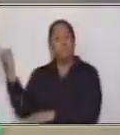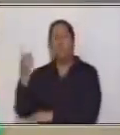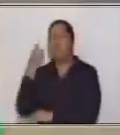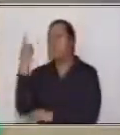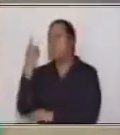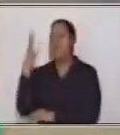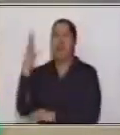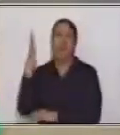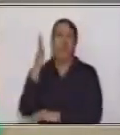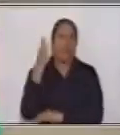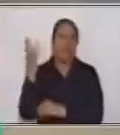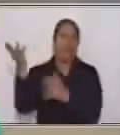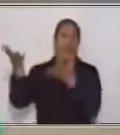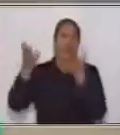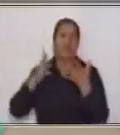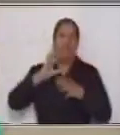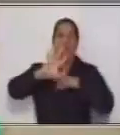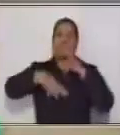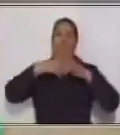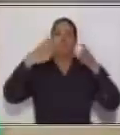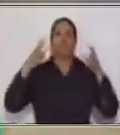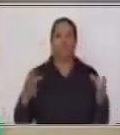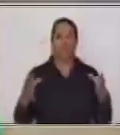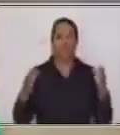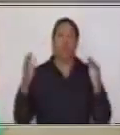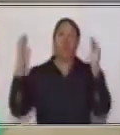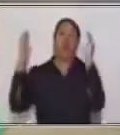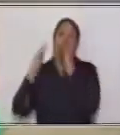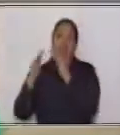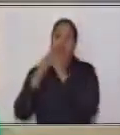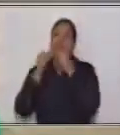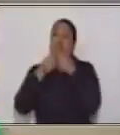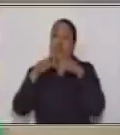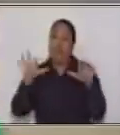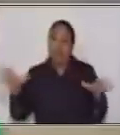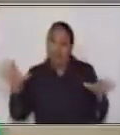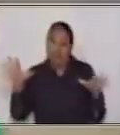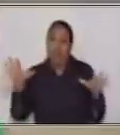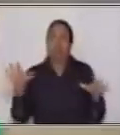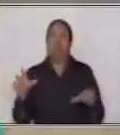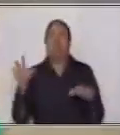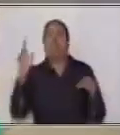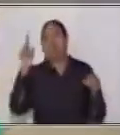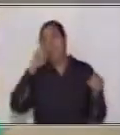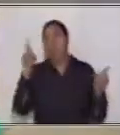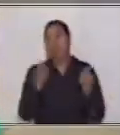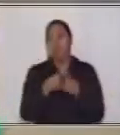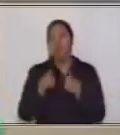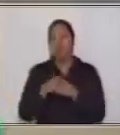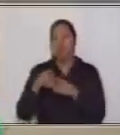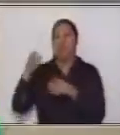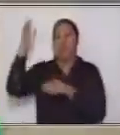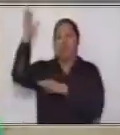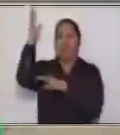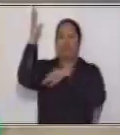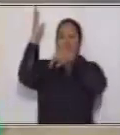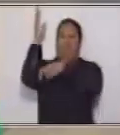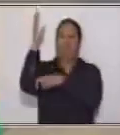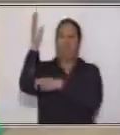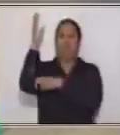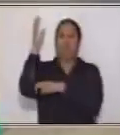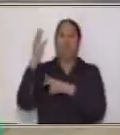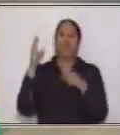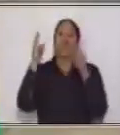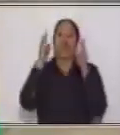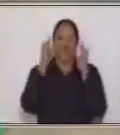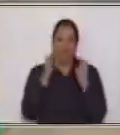frutos. Que son casa de los animales. Y que nos dan sombra a los humanos. Y sobre todo, los recursos que